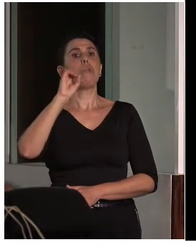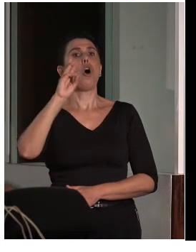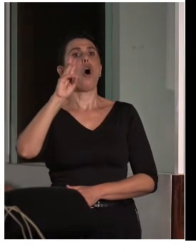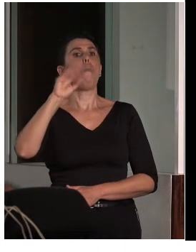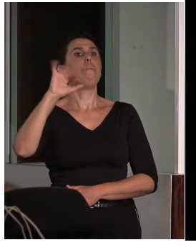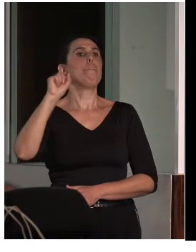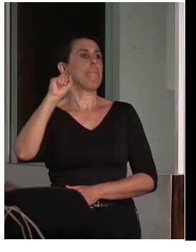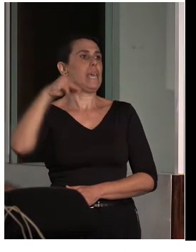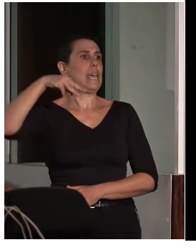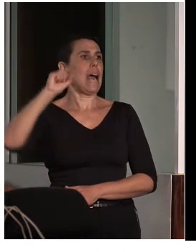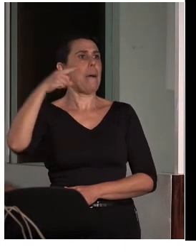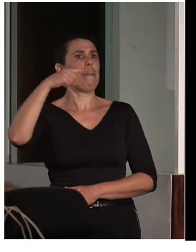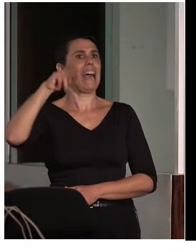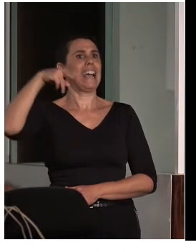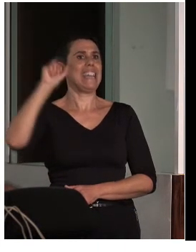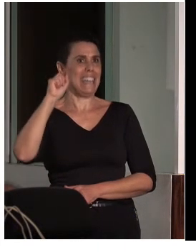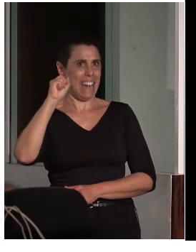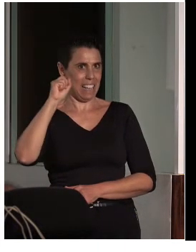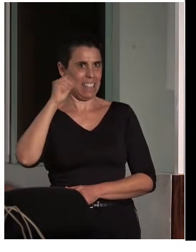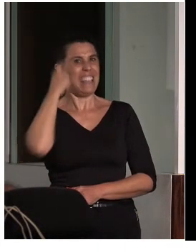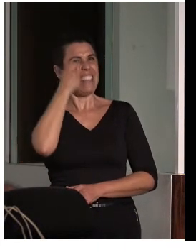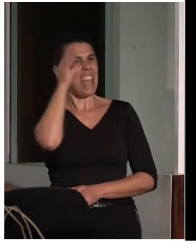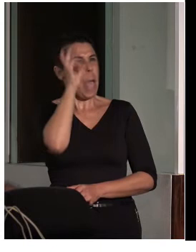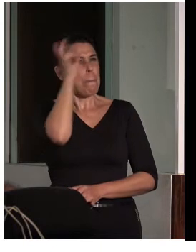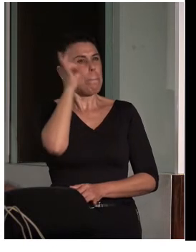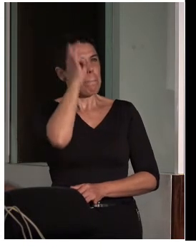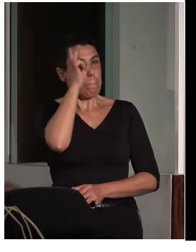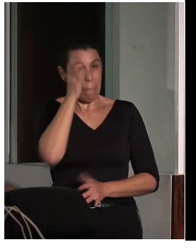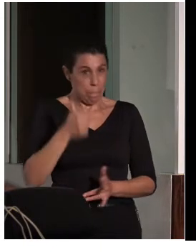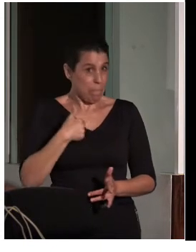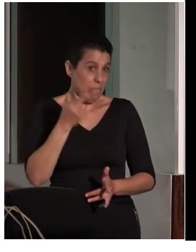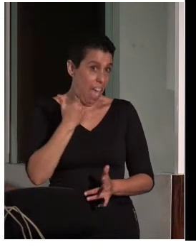bueno, el ambliope, pues bueno, en el país de los ciegos, un poco el rey.